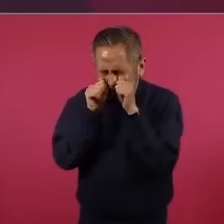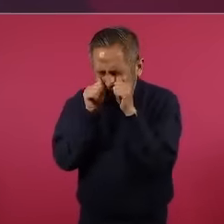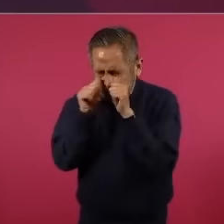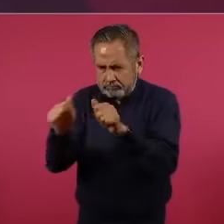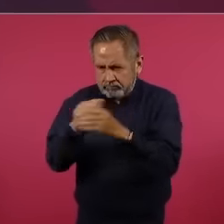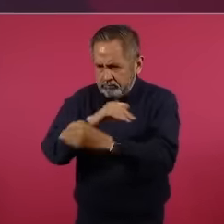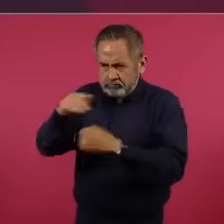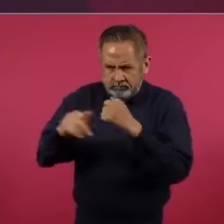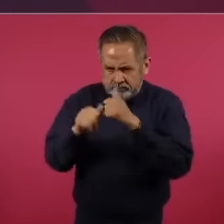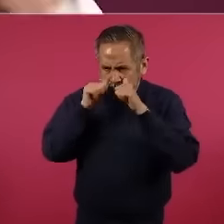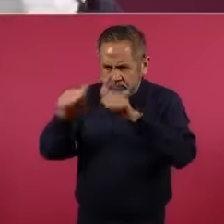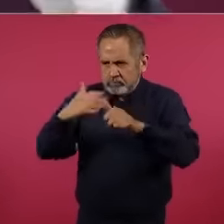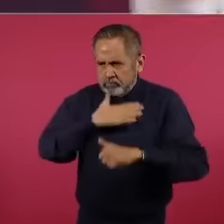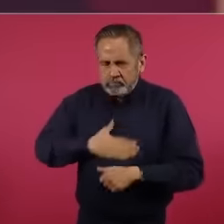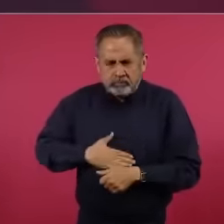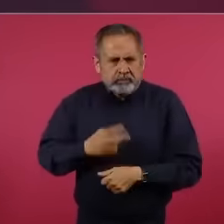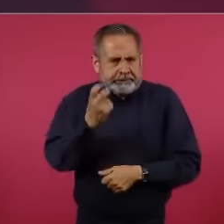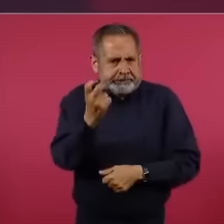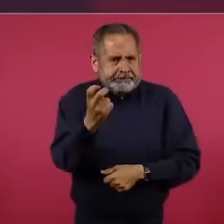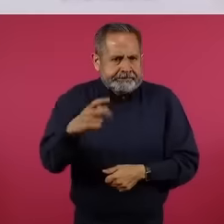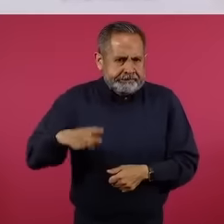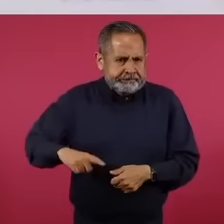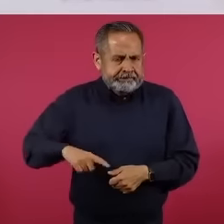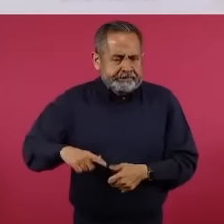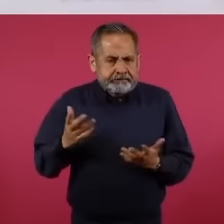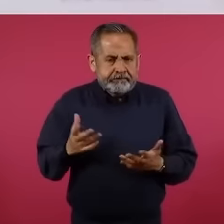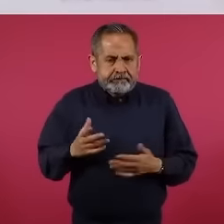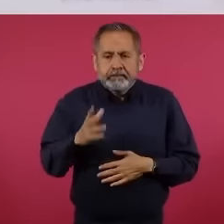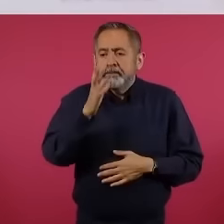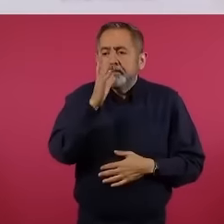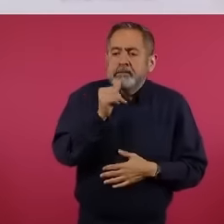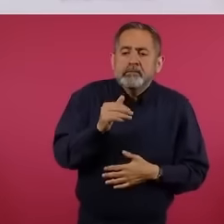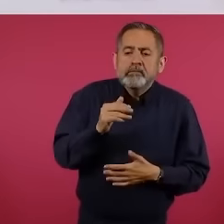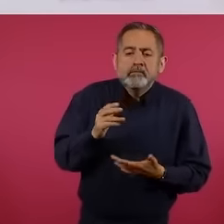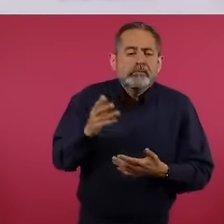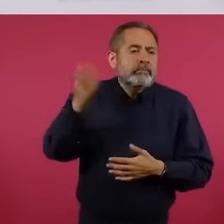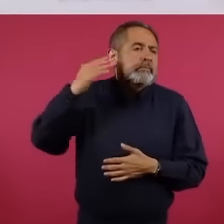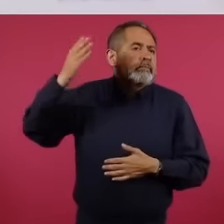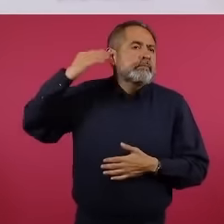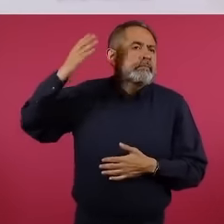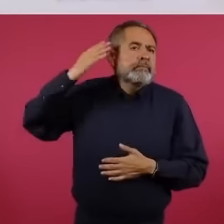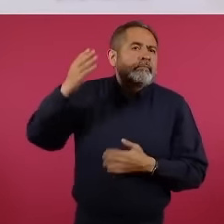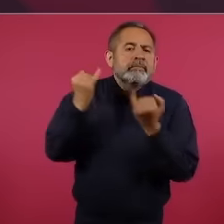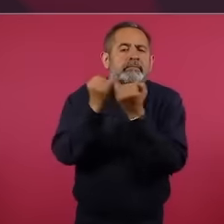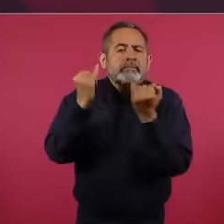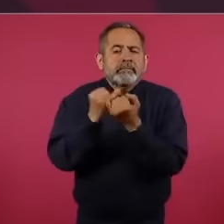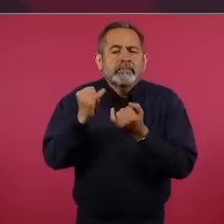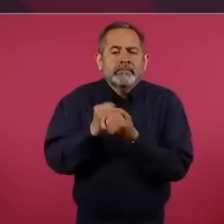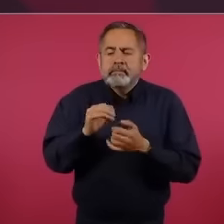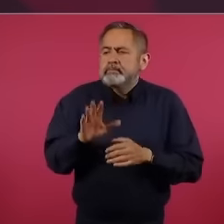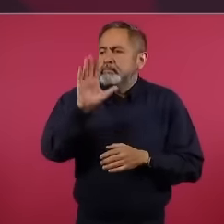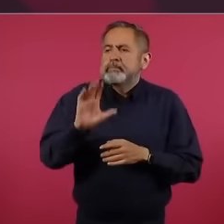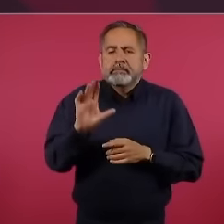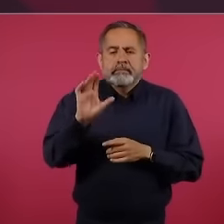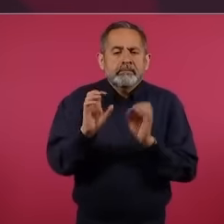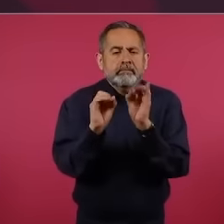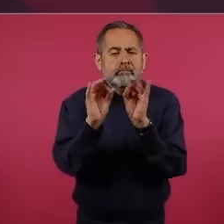Eso es el gobierno, no puede ser un comité como era antes, al servicio